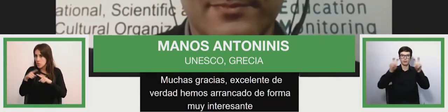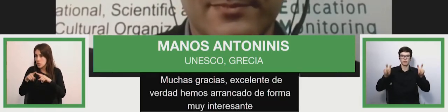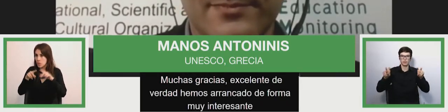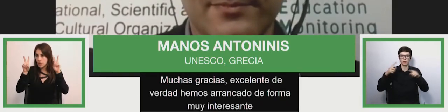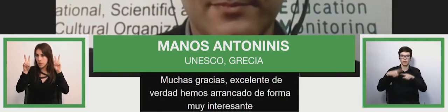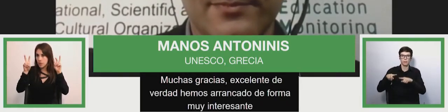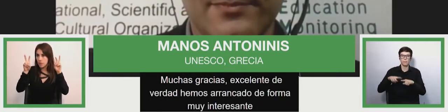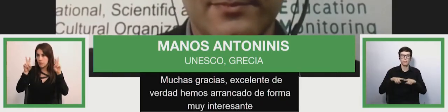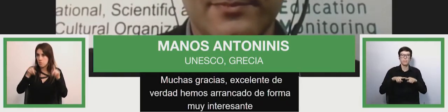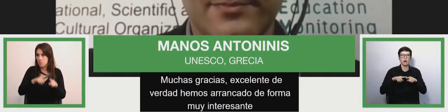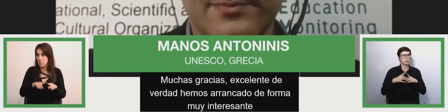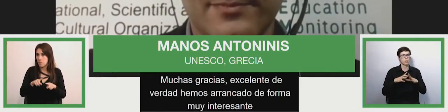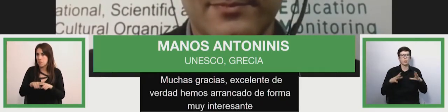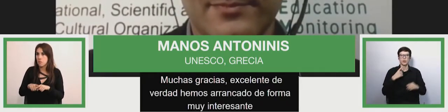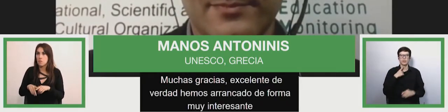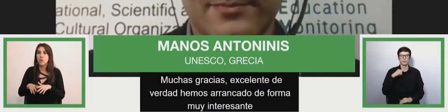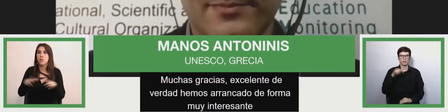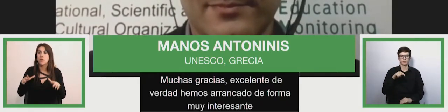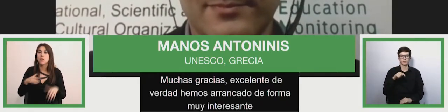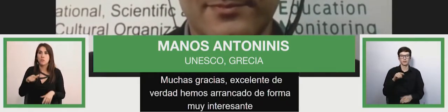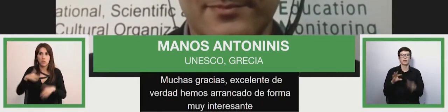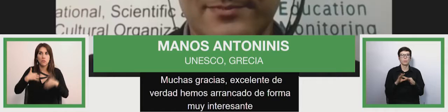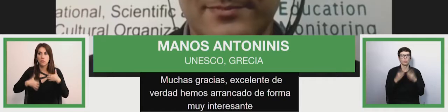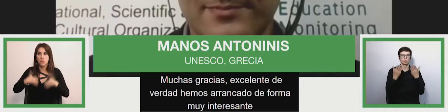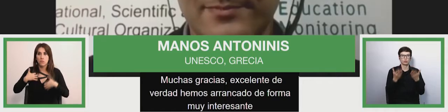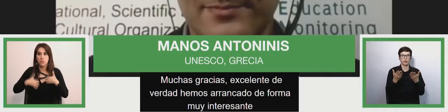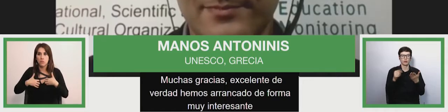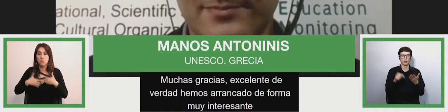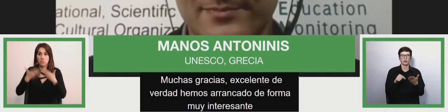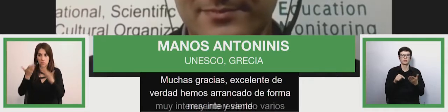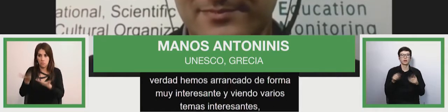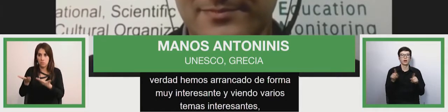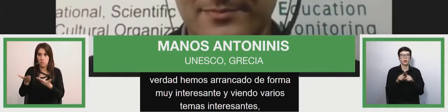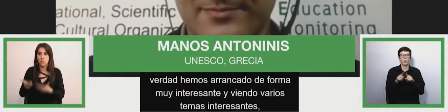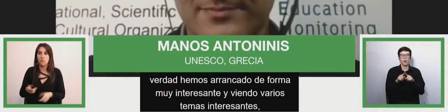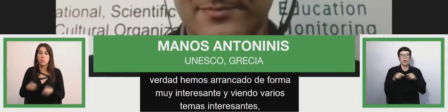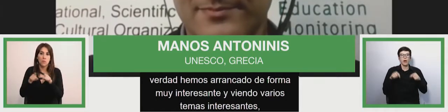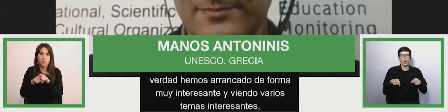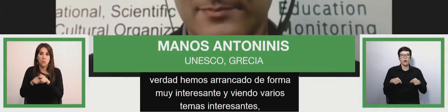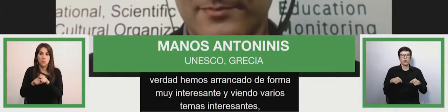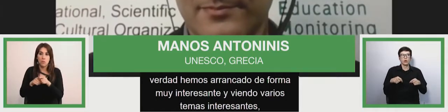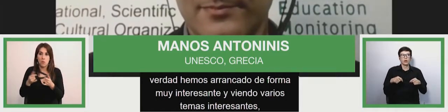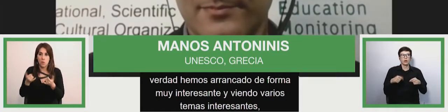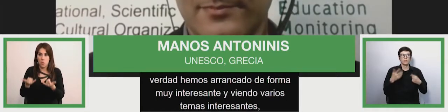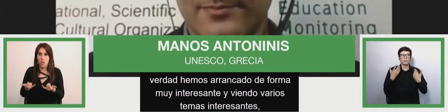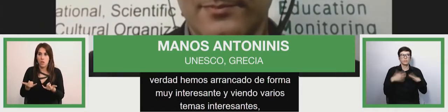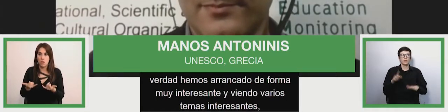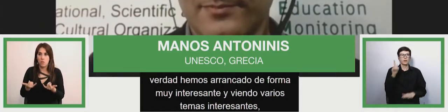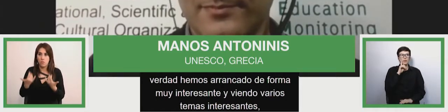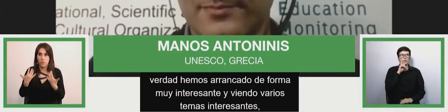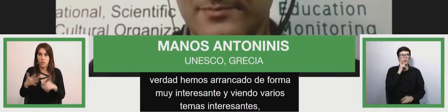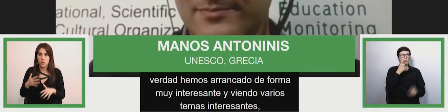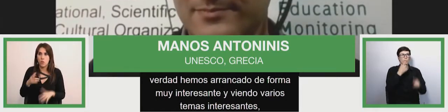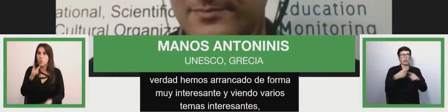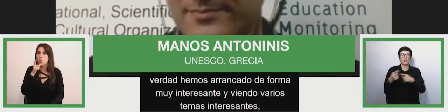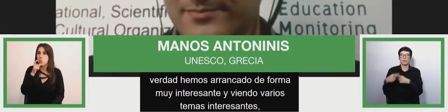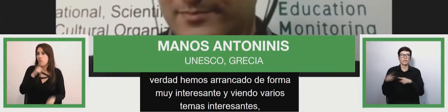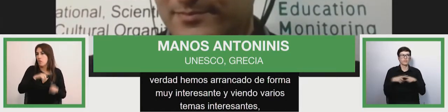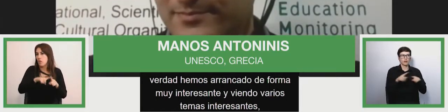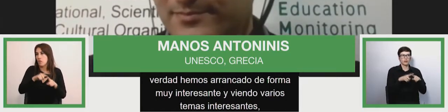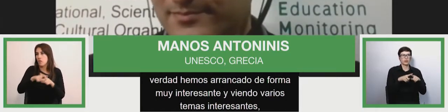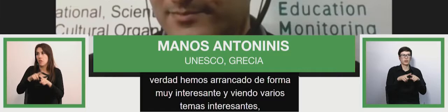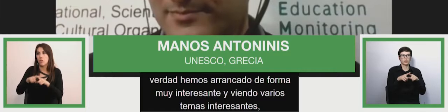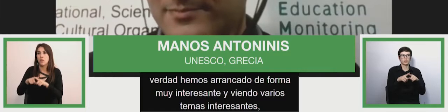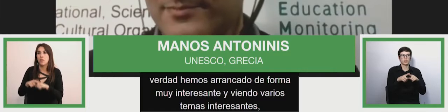de verdaderamente interesantes. Thank you very much. We have issues now. We have the 20 and a lot of Articles 33.